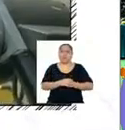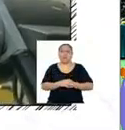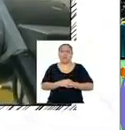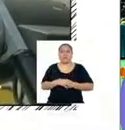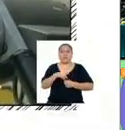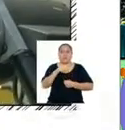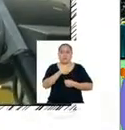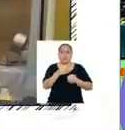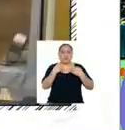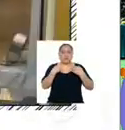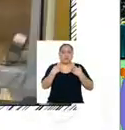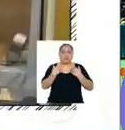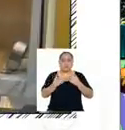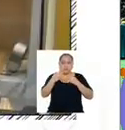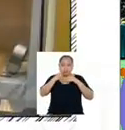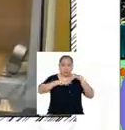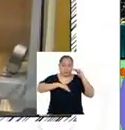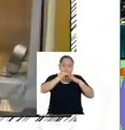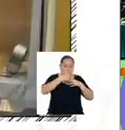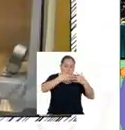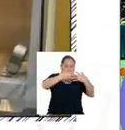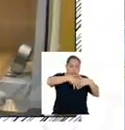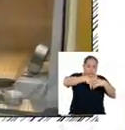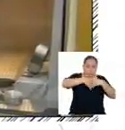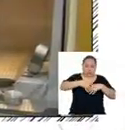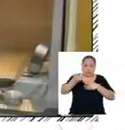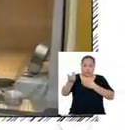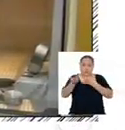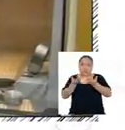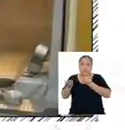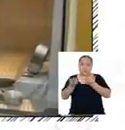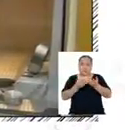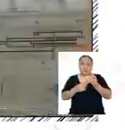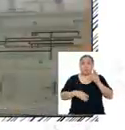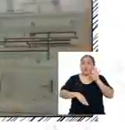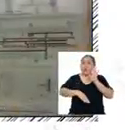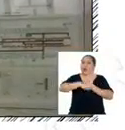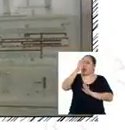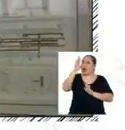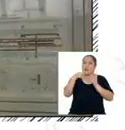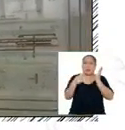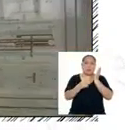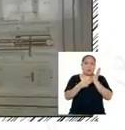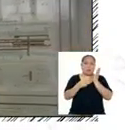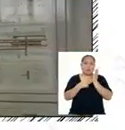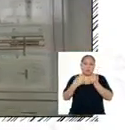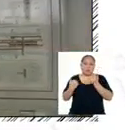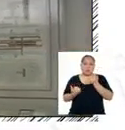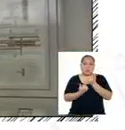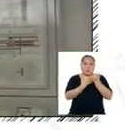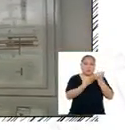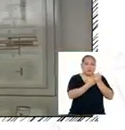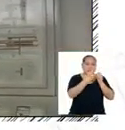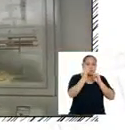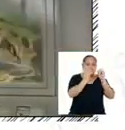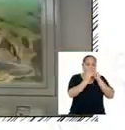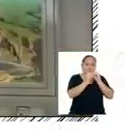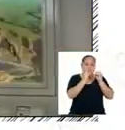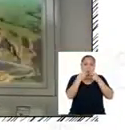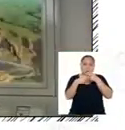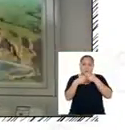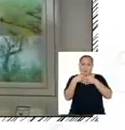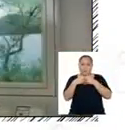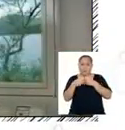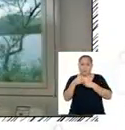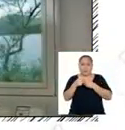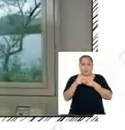Dotado de la infraestructura necesaria para la prestación de servicios de alta tecnología Que permitan apoyar en la solución de los problemas de